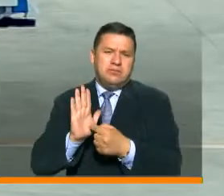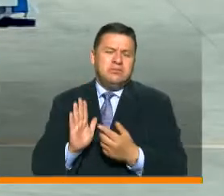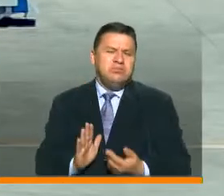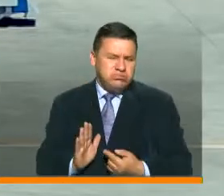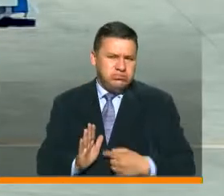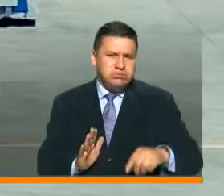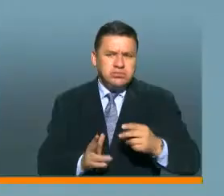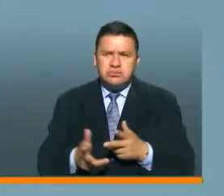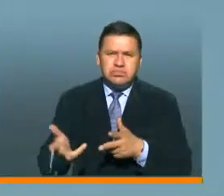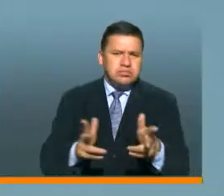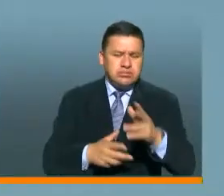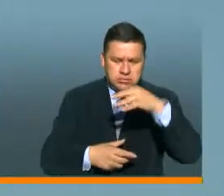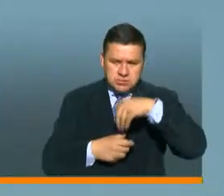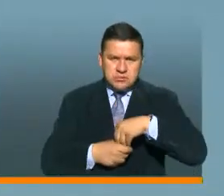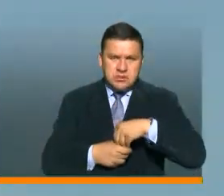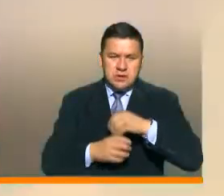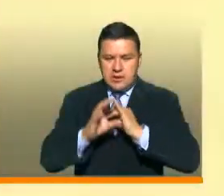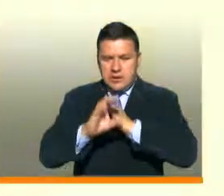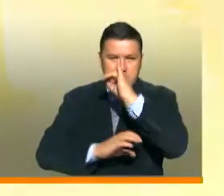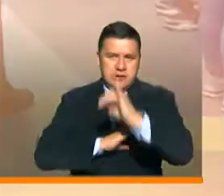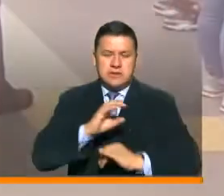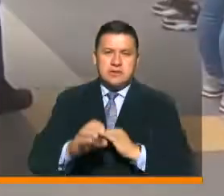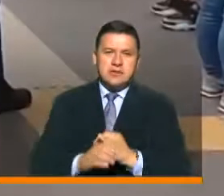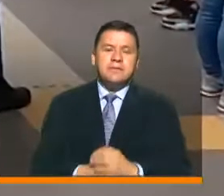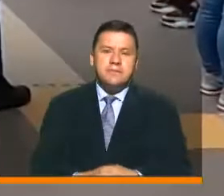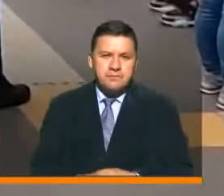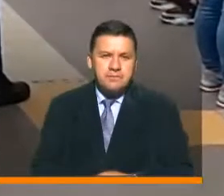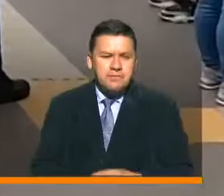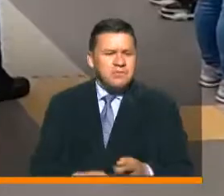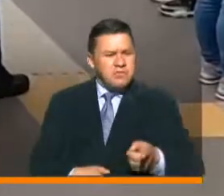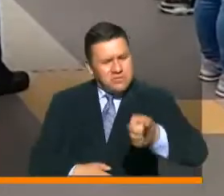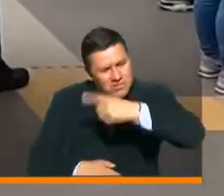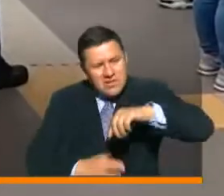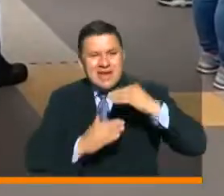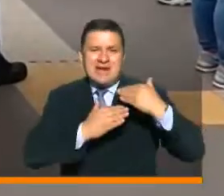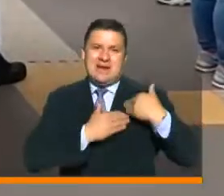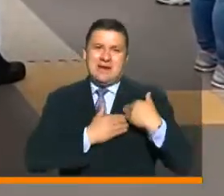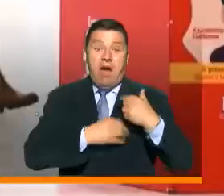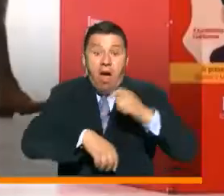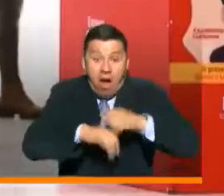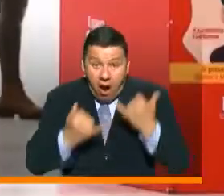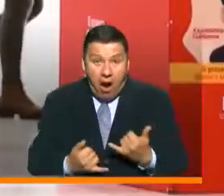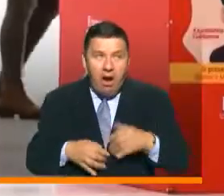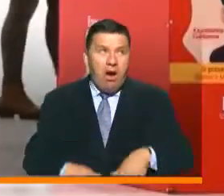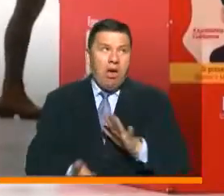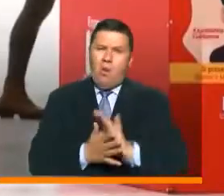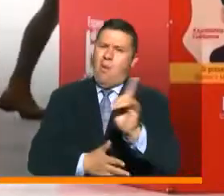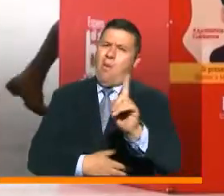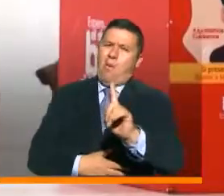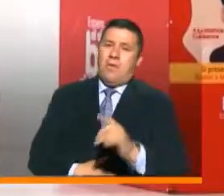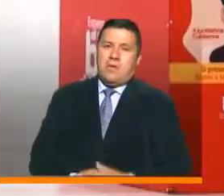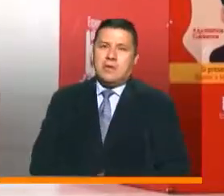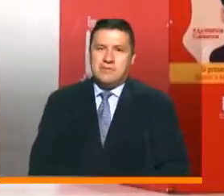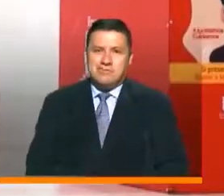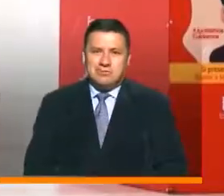para los viajes internos o internacionales. Seamos responsables. No es momento de bajar la guardia.